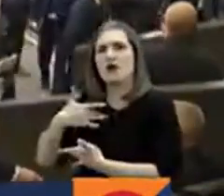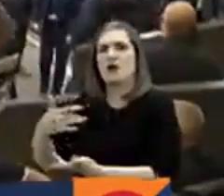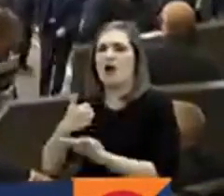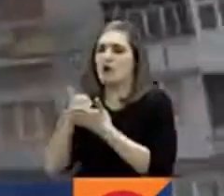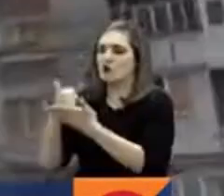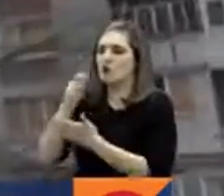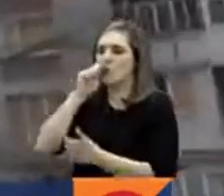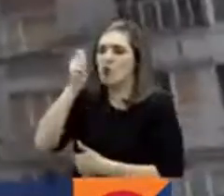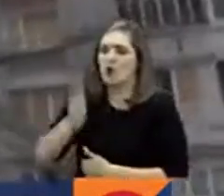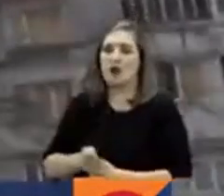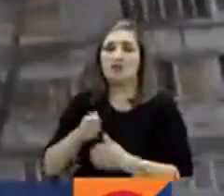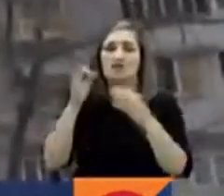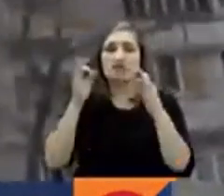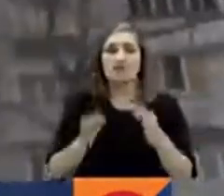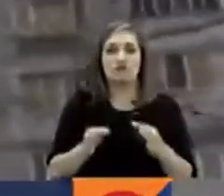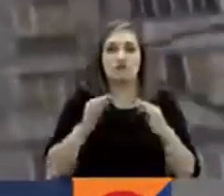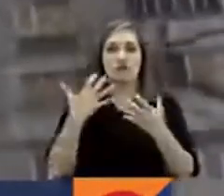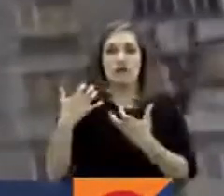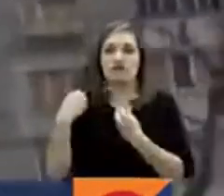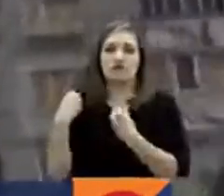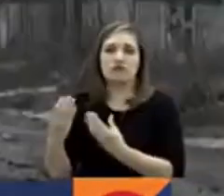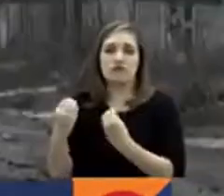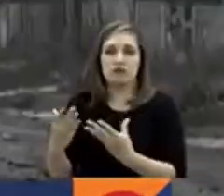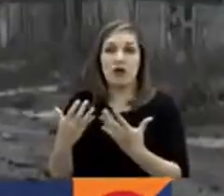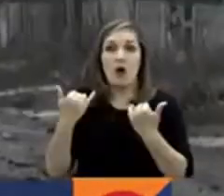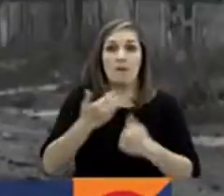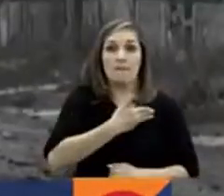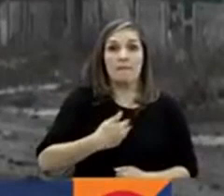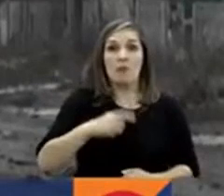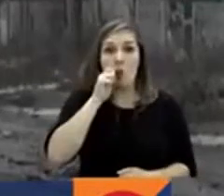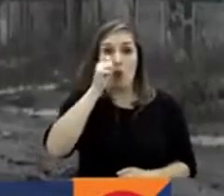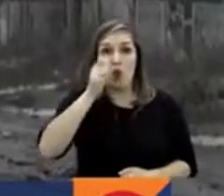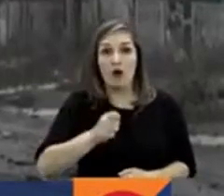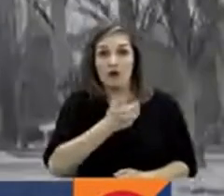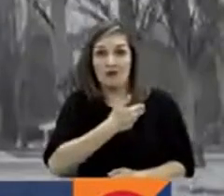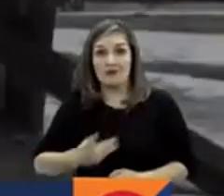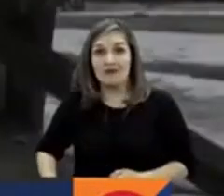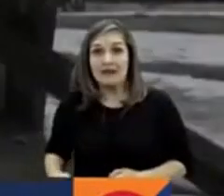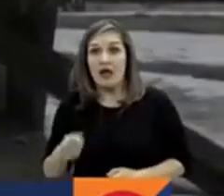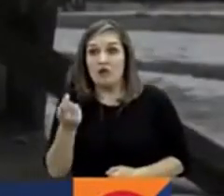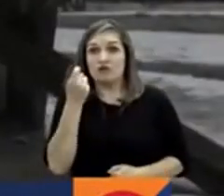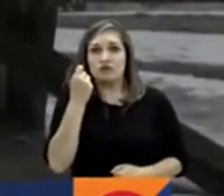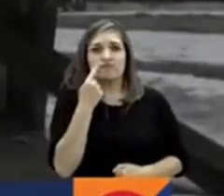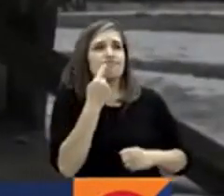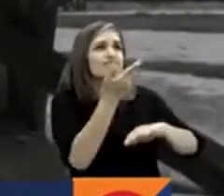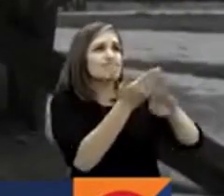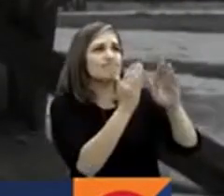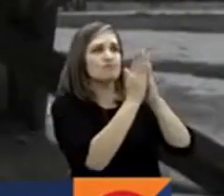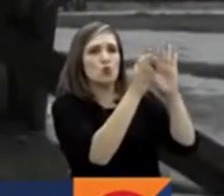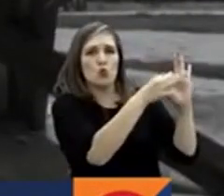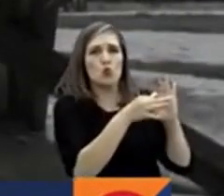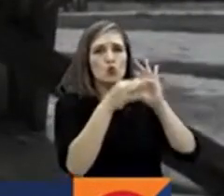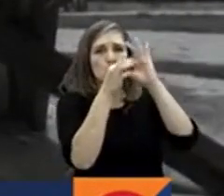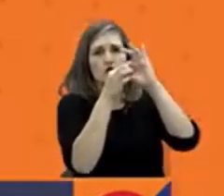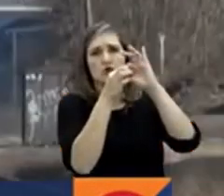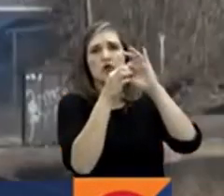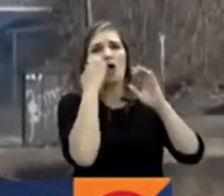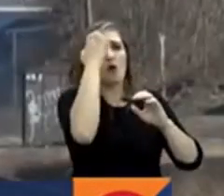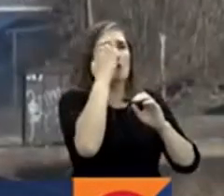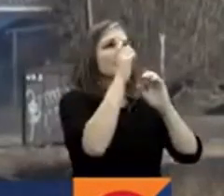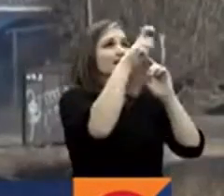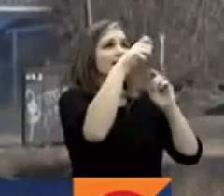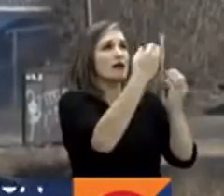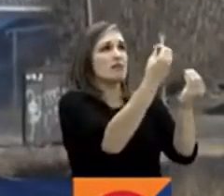cumplir con la entrega de municiones prometidas. El presidente ucraniano, Volodymyr Zelensky, recientemente ha pedido a la Unión Europea el envío de aviones de combate.